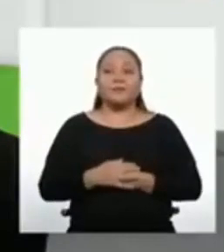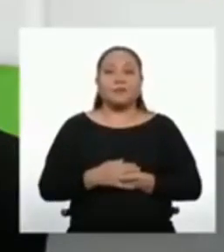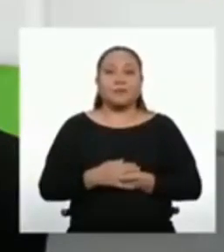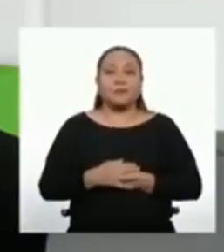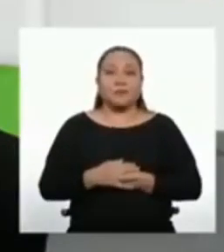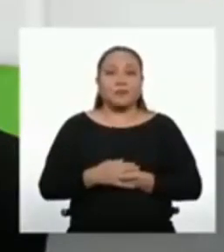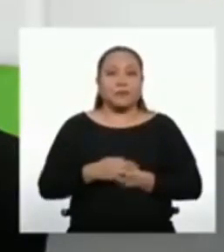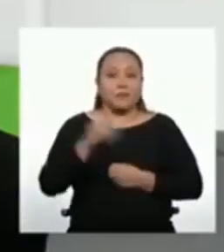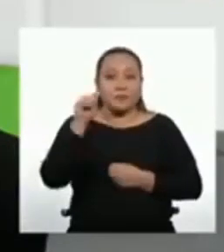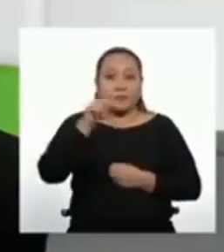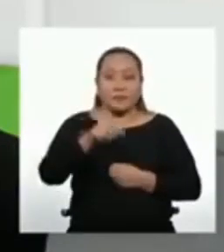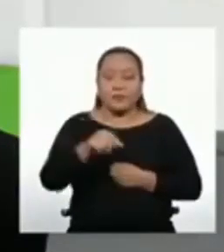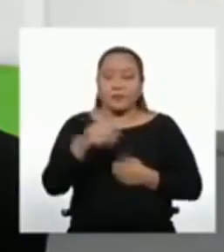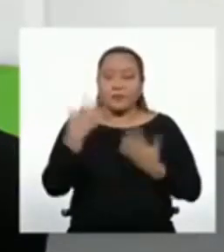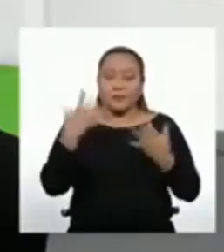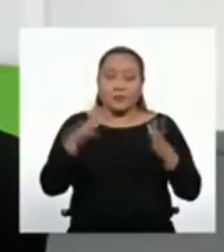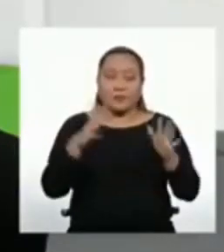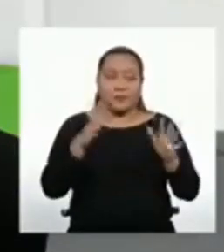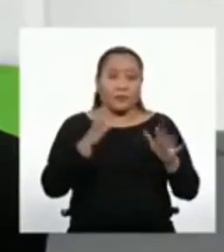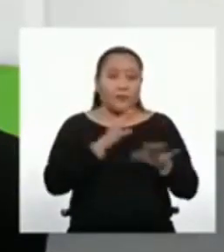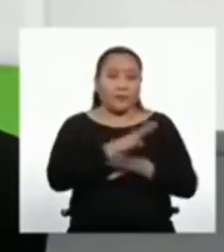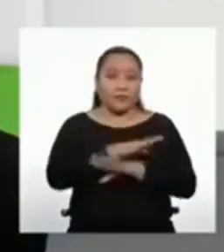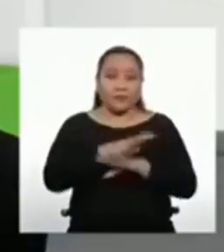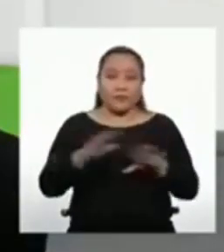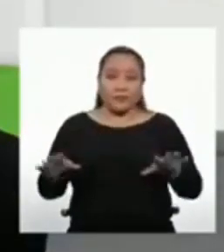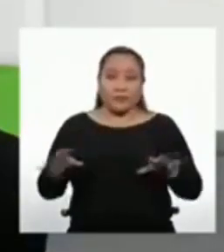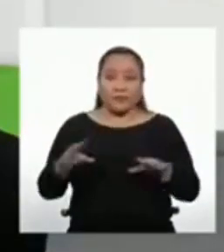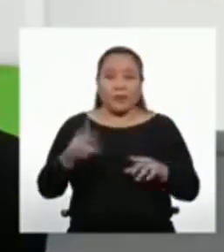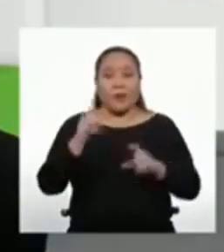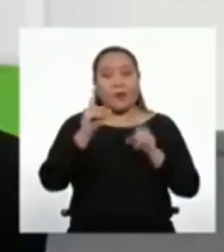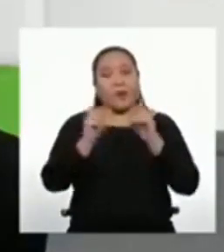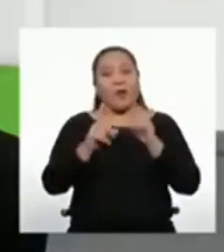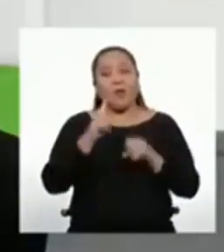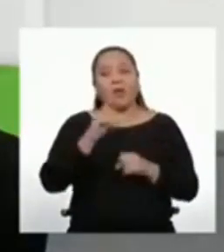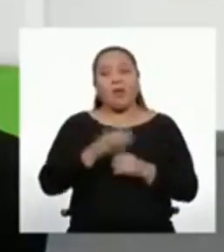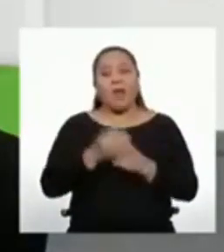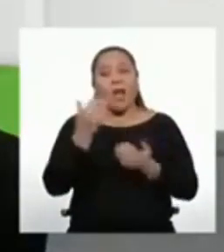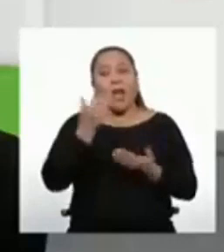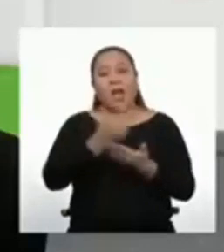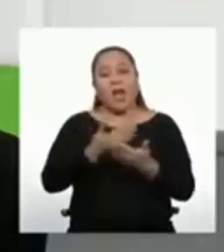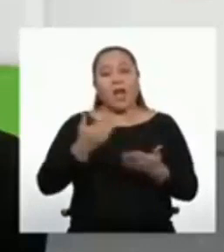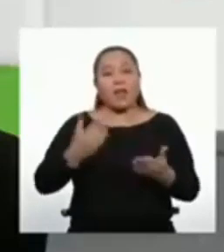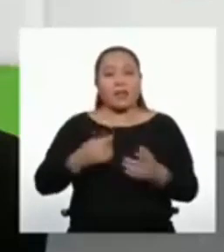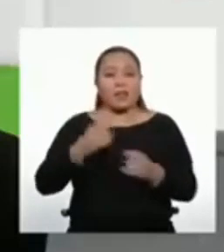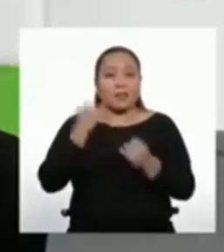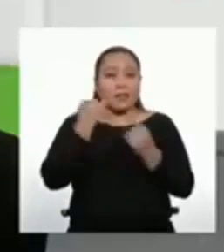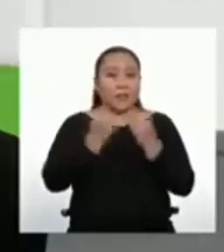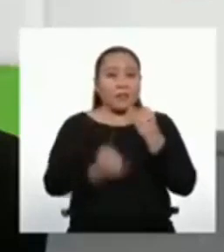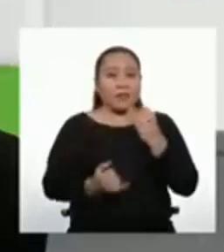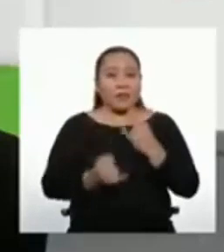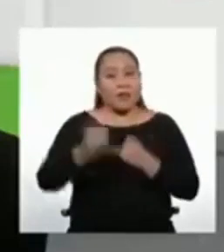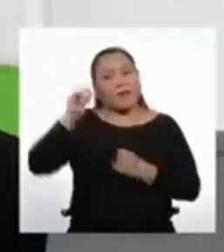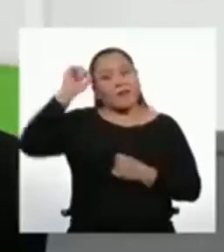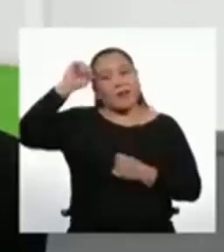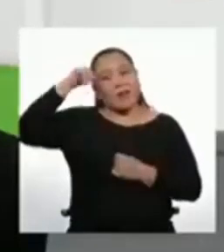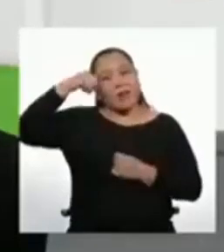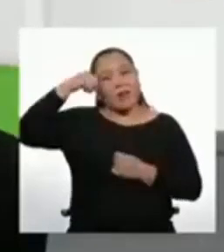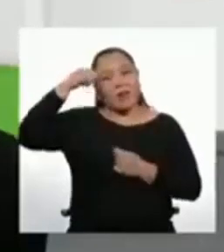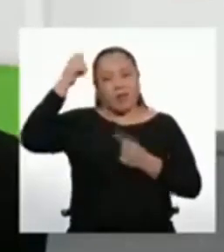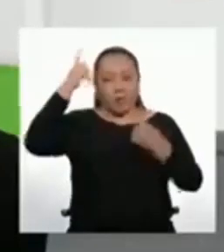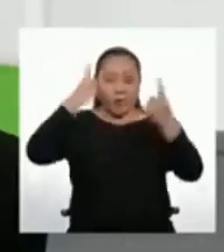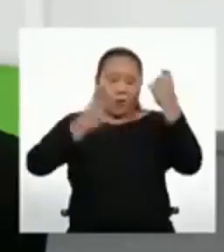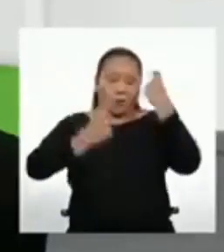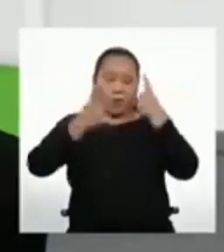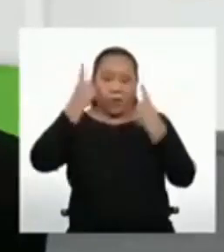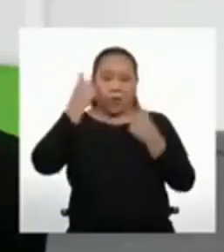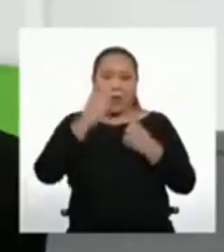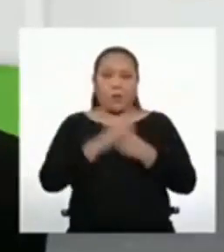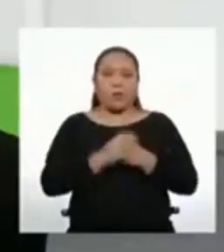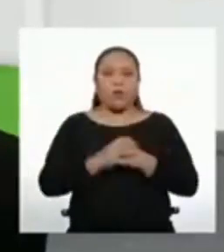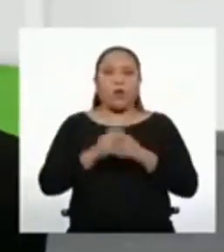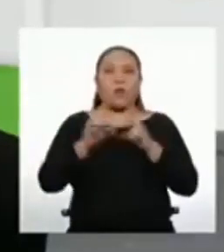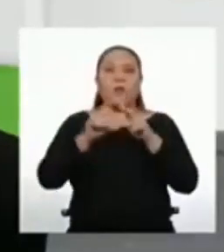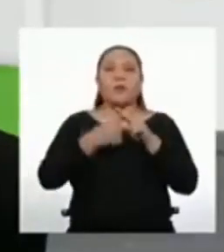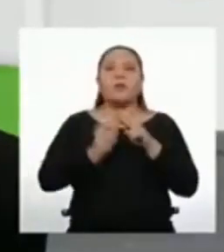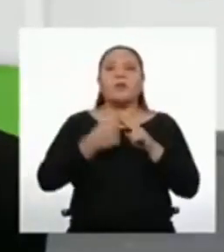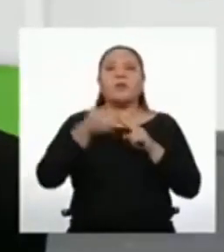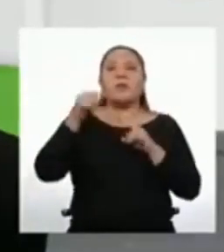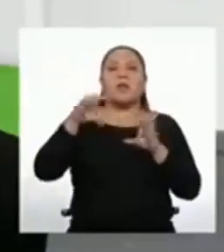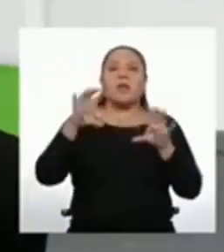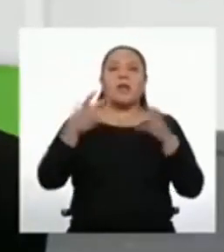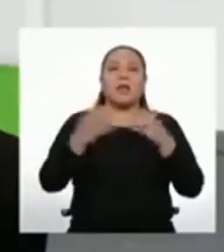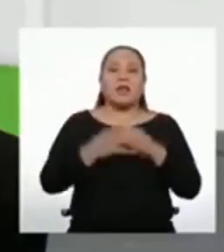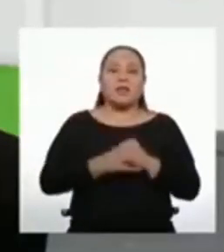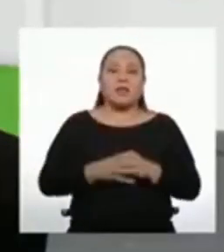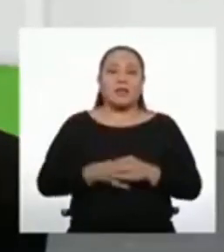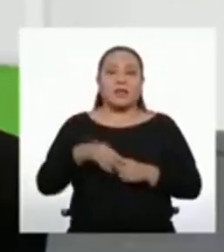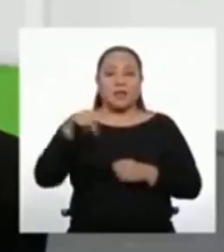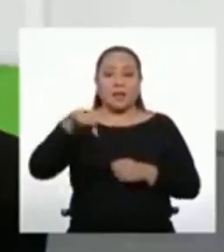Y esas han sido las preguntas de cierre. Antes de terminar, vamos a recordar lo que nos preguntamos al iniciar la sesión. Es